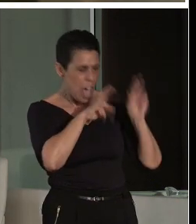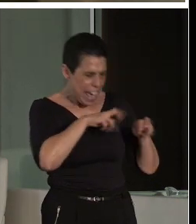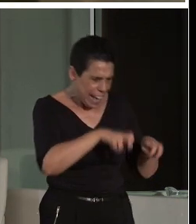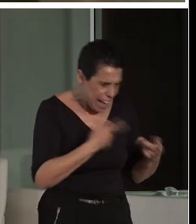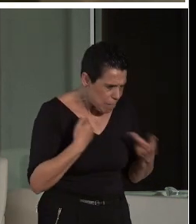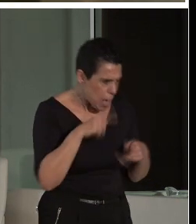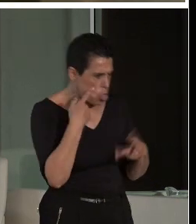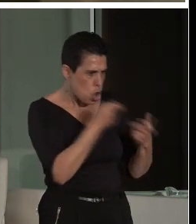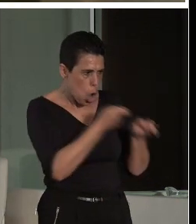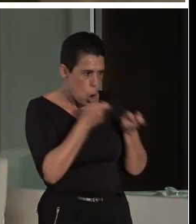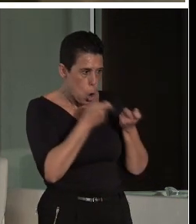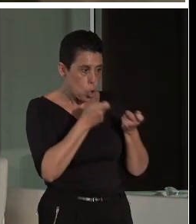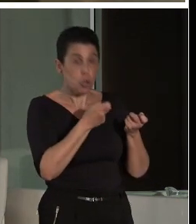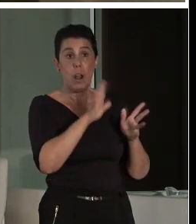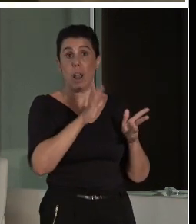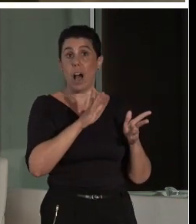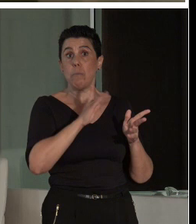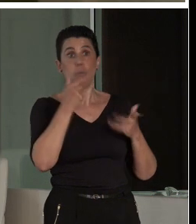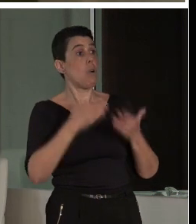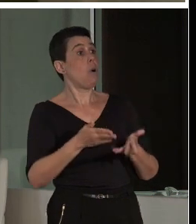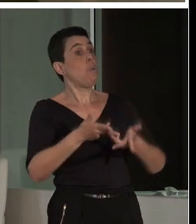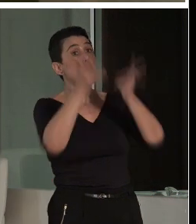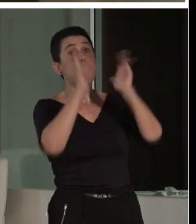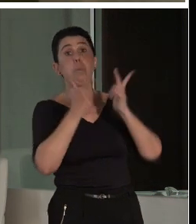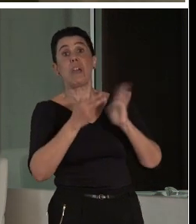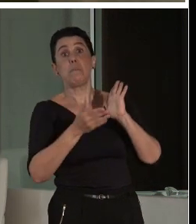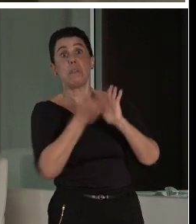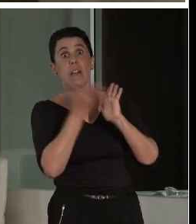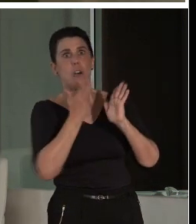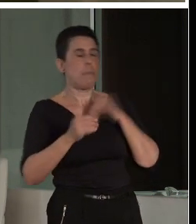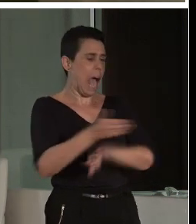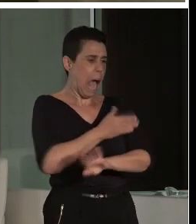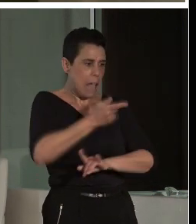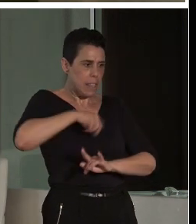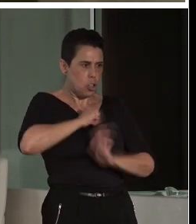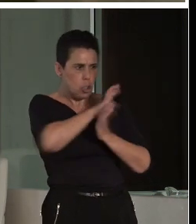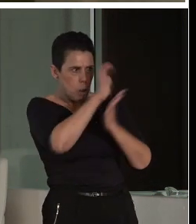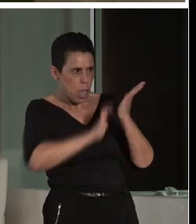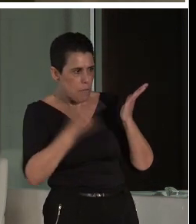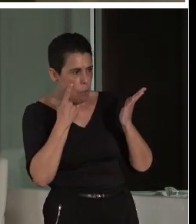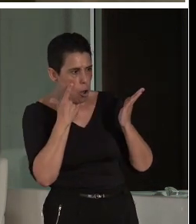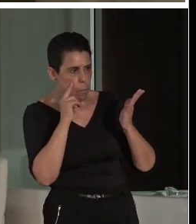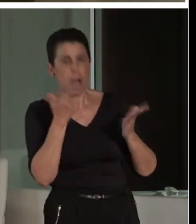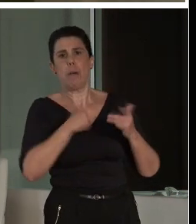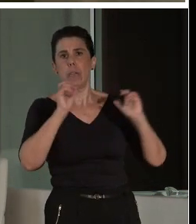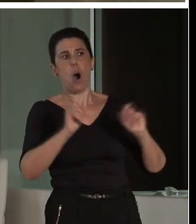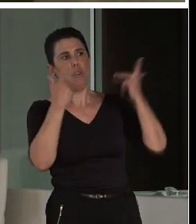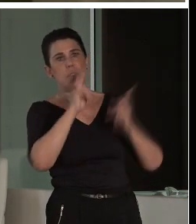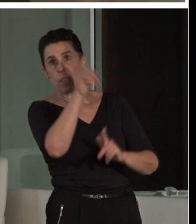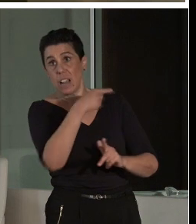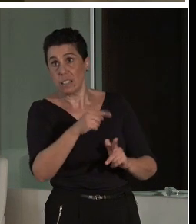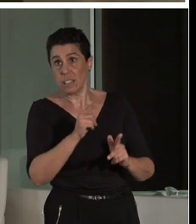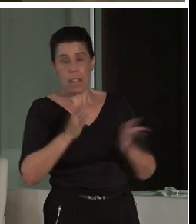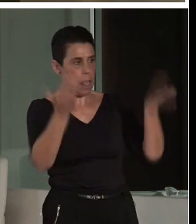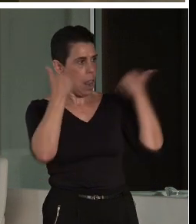no se dan permisos de obra hasta que nosotros no hemos emitido el correspondiente informe. Nos encargamos de la conservación de